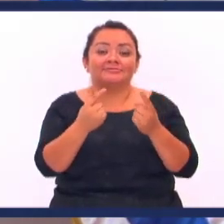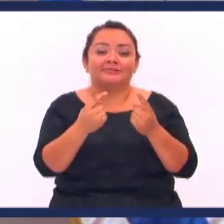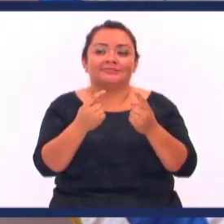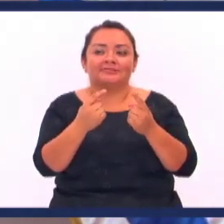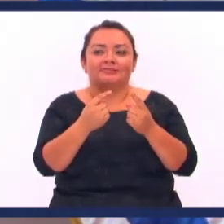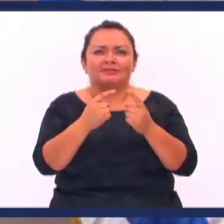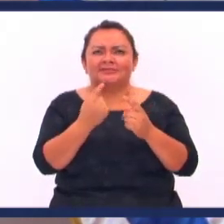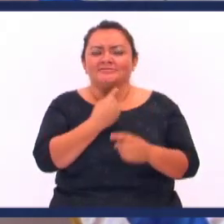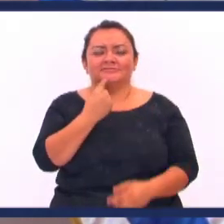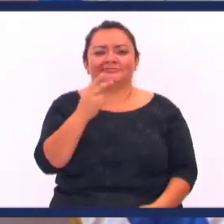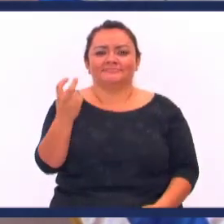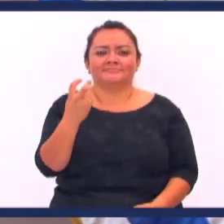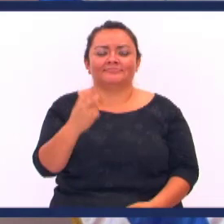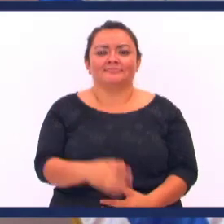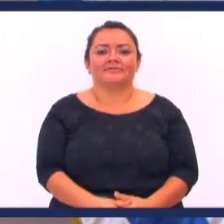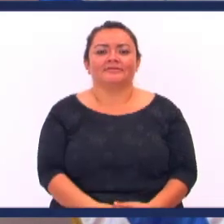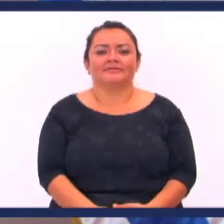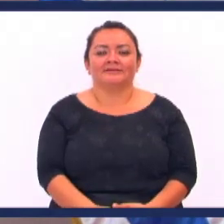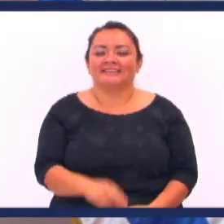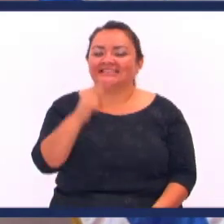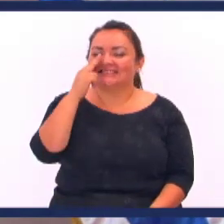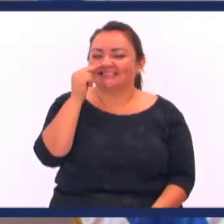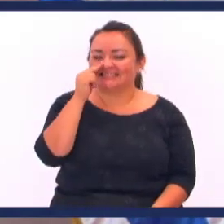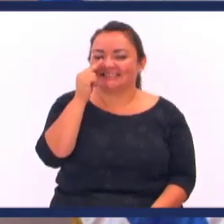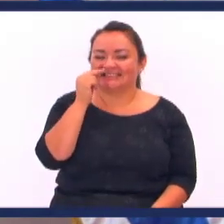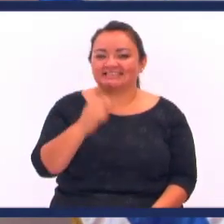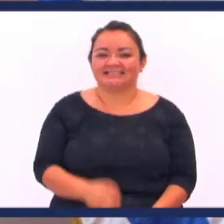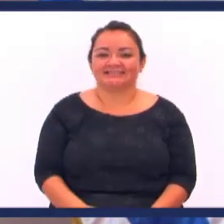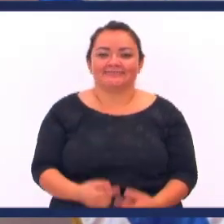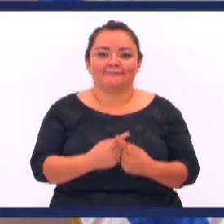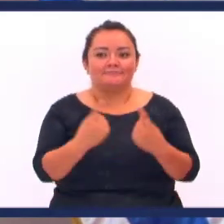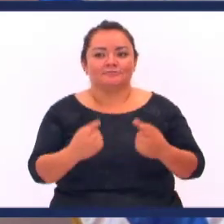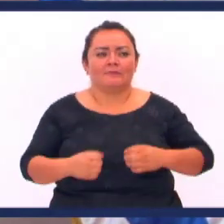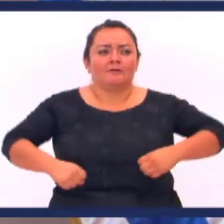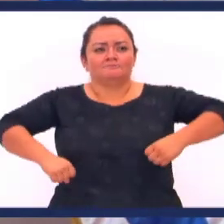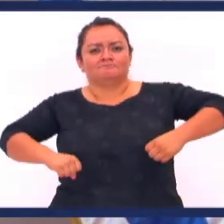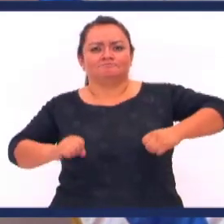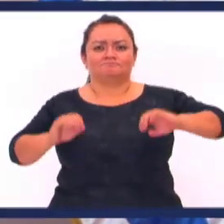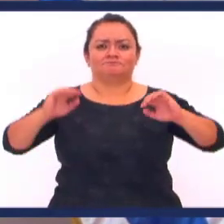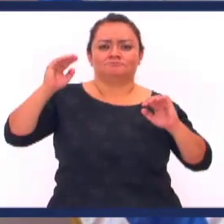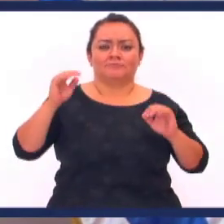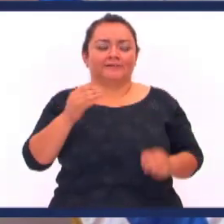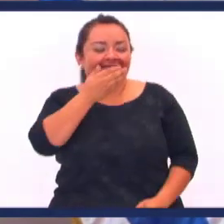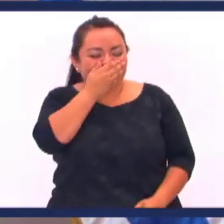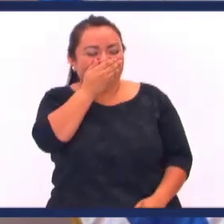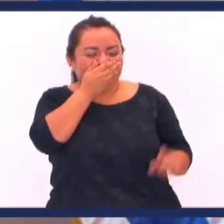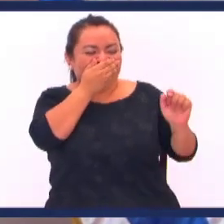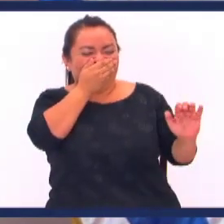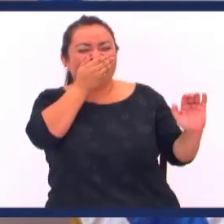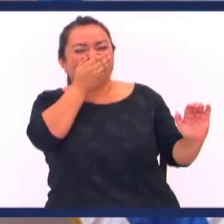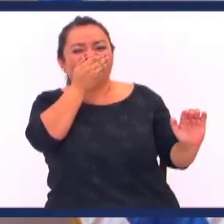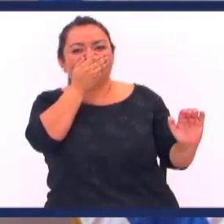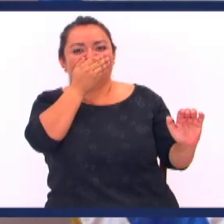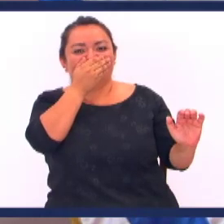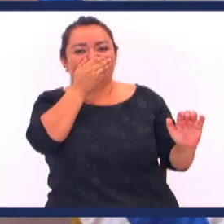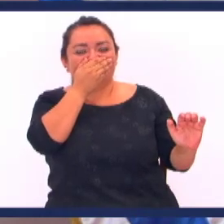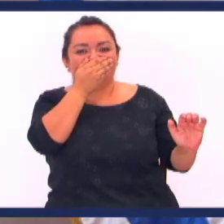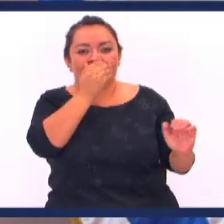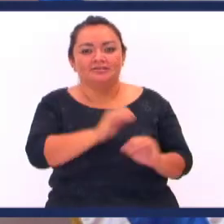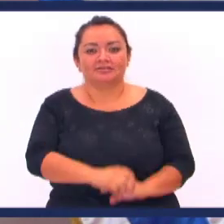se extingue Sola Se llama la cuenta Pero es chistoso Que hay gente Bien grande Haciéndole burla A los chiquititos